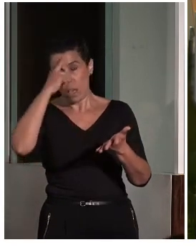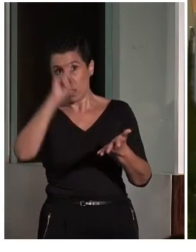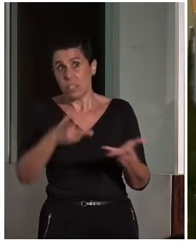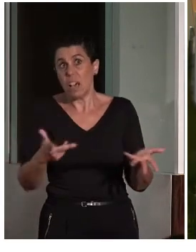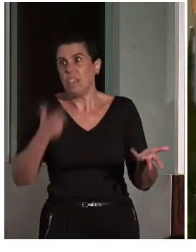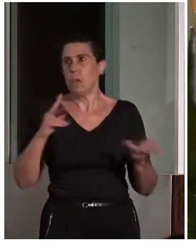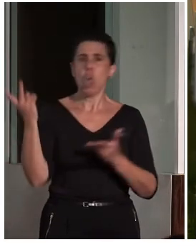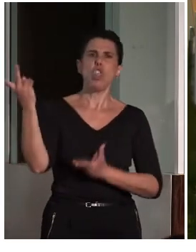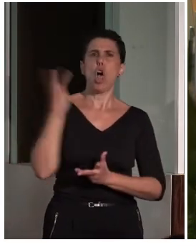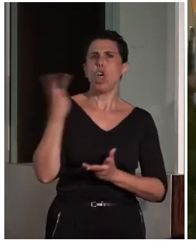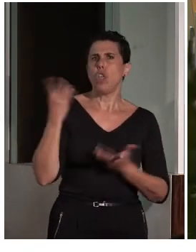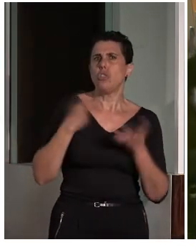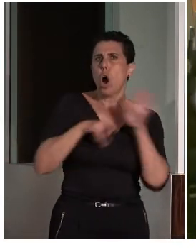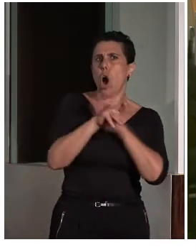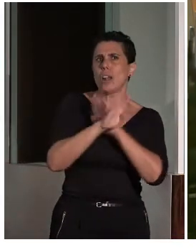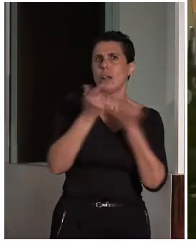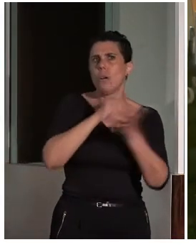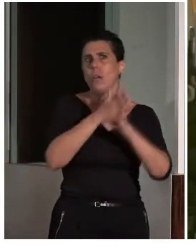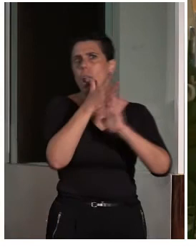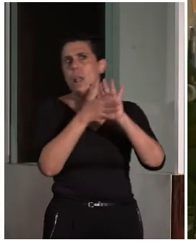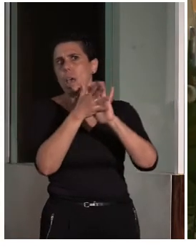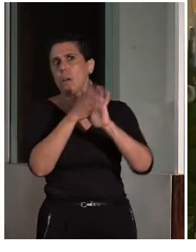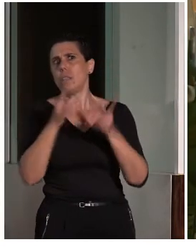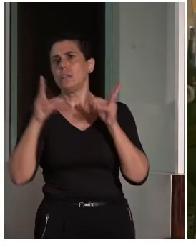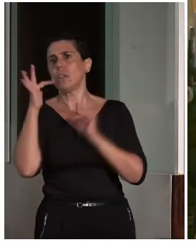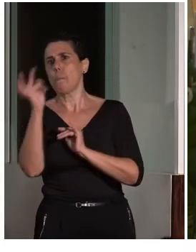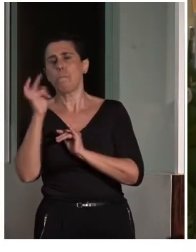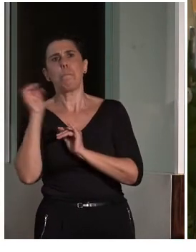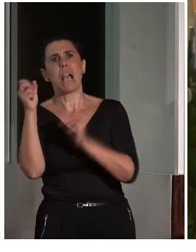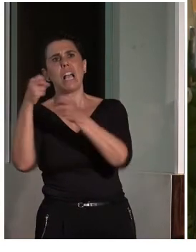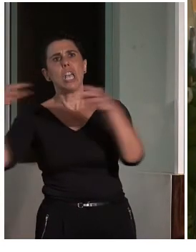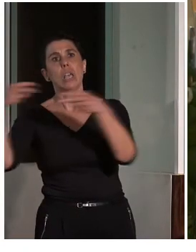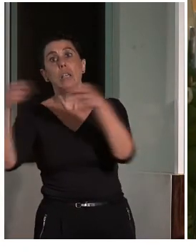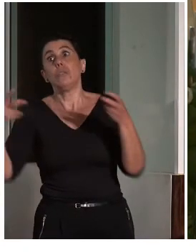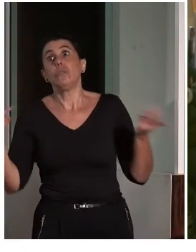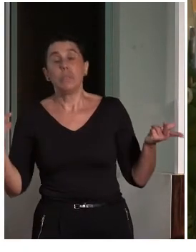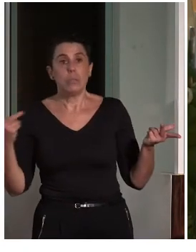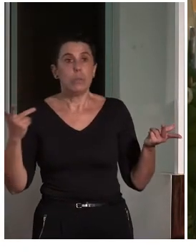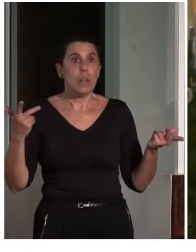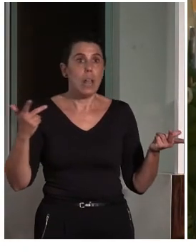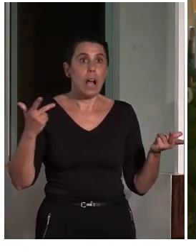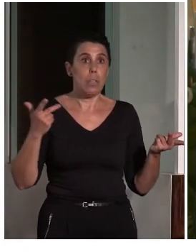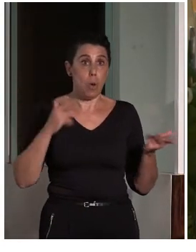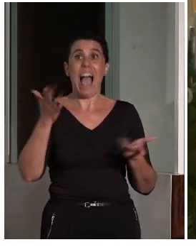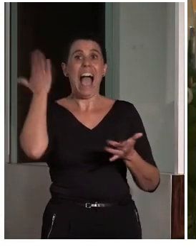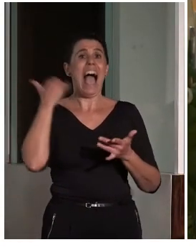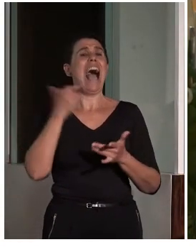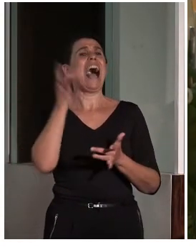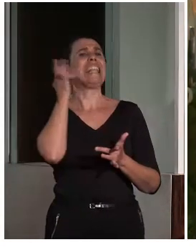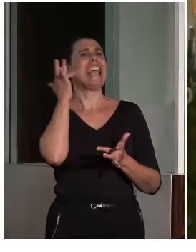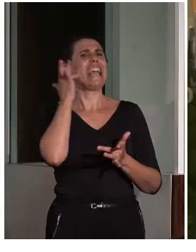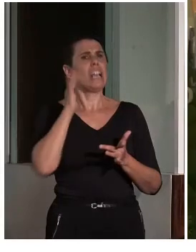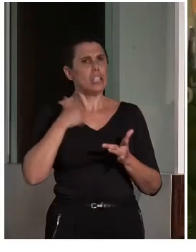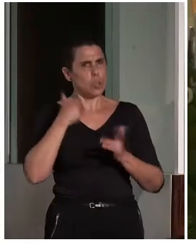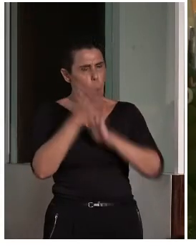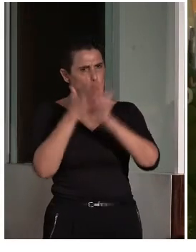subtitulado y otras tecnologías. Ahora, hablaba también con Jesús Martín, que me pasó una referencia de una de las apps que es